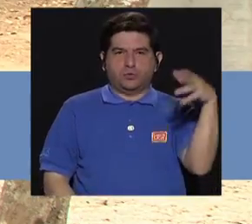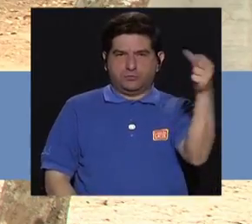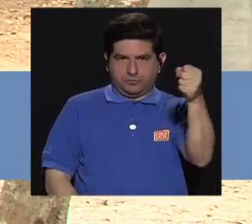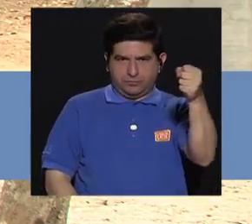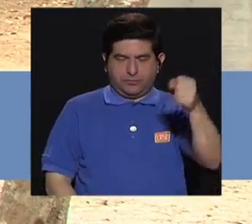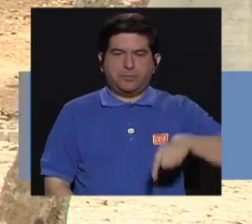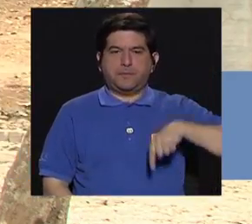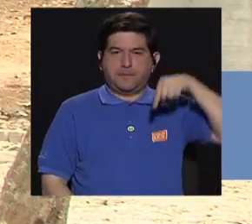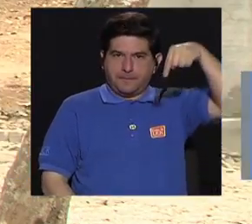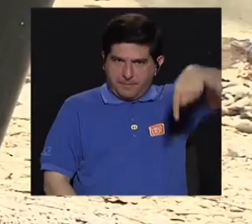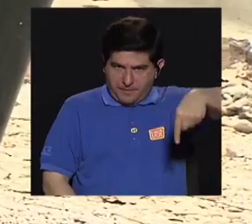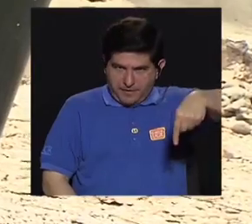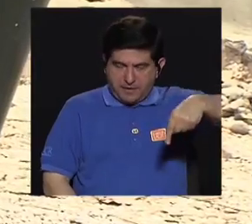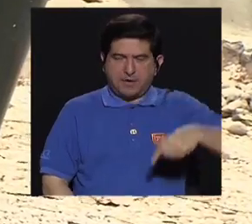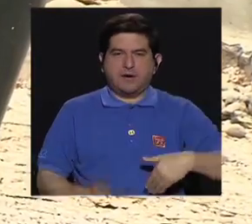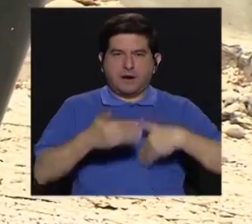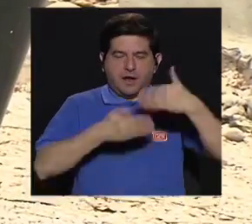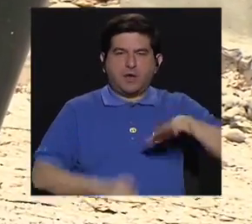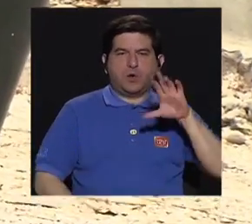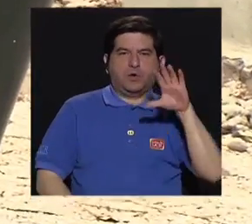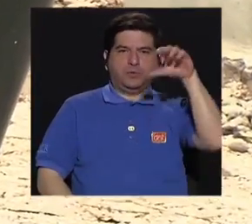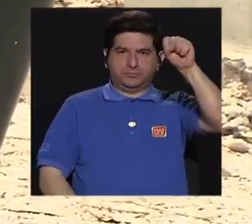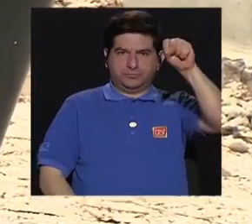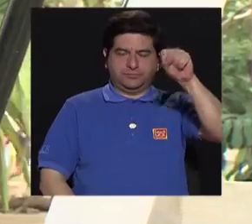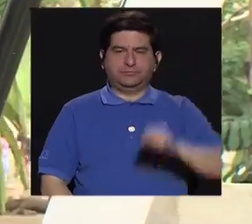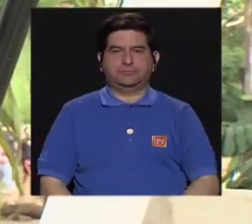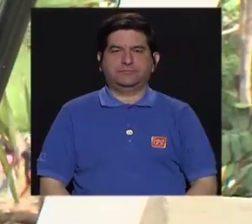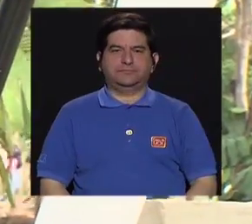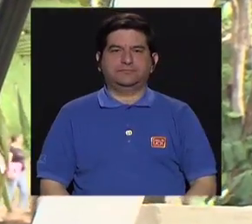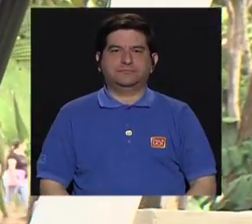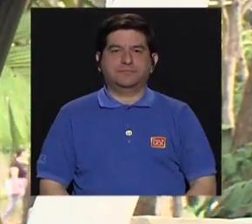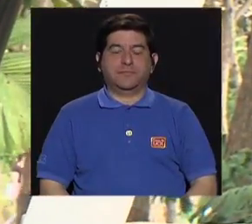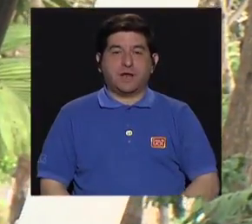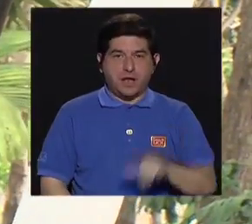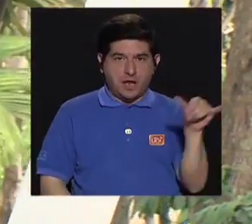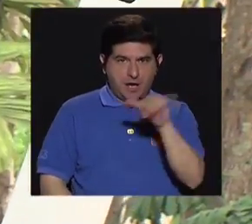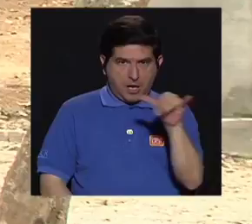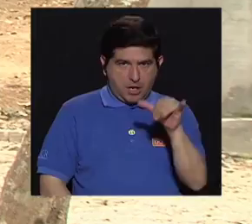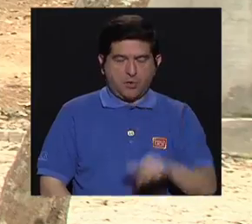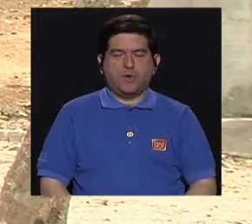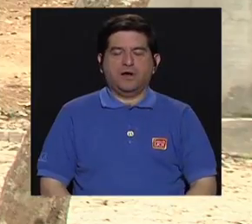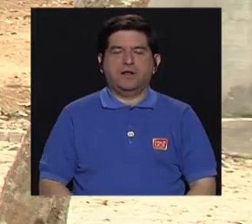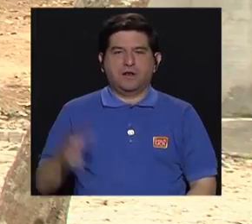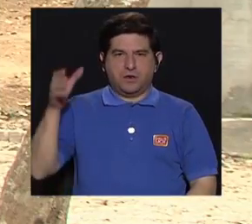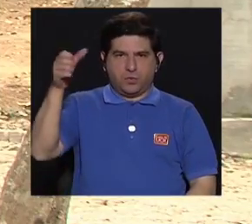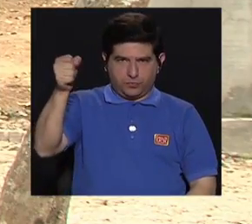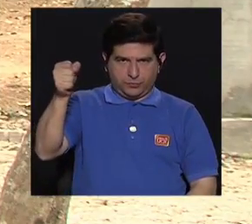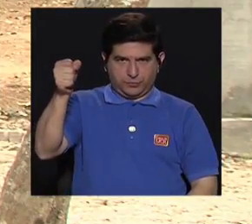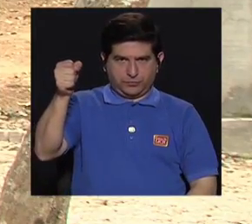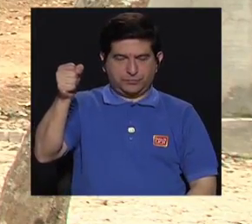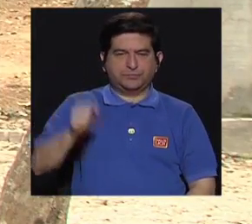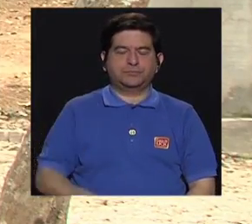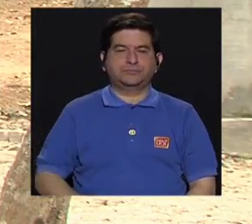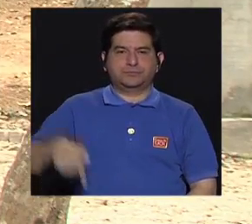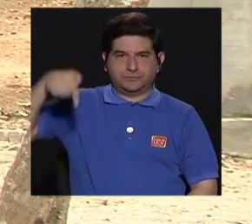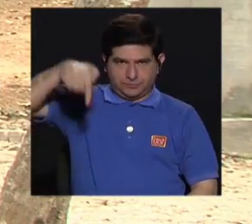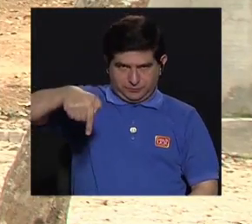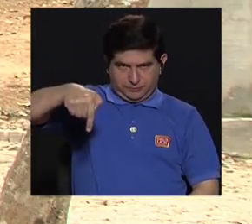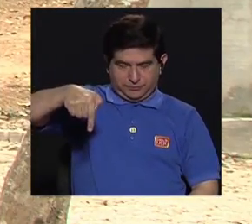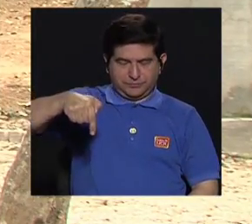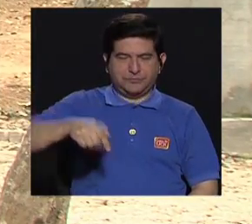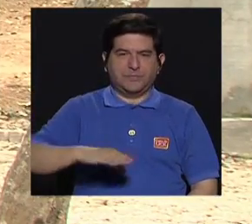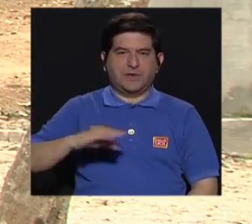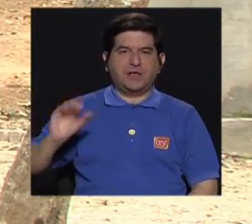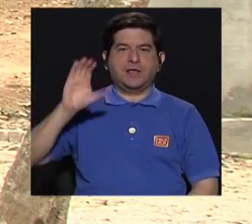tubo, después subir la pierna y después aquí arriba tiene una agarradera, entonces ahí pone la mano. Después nos agarramos del tubo del otro lado, subimos la pierna